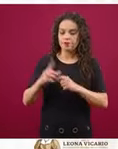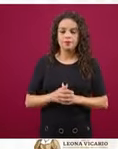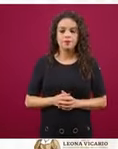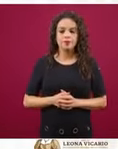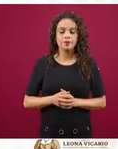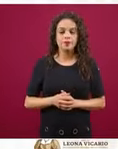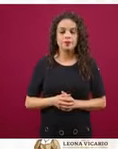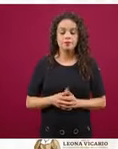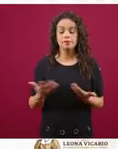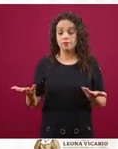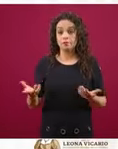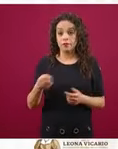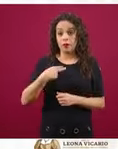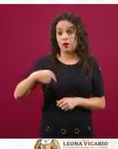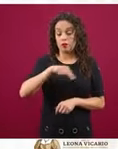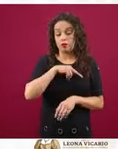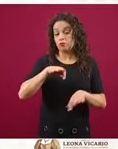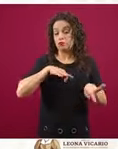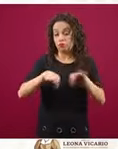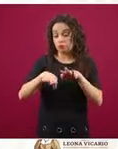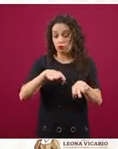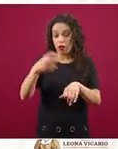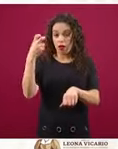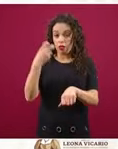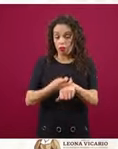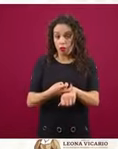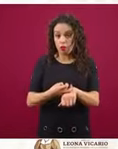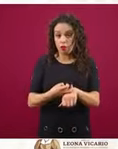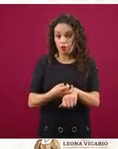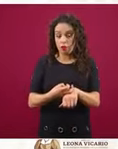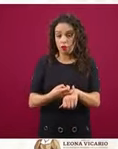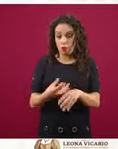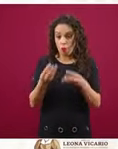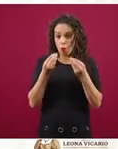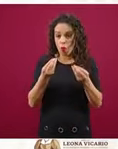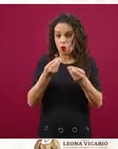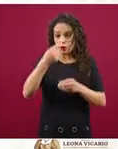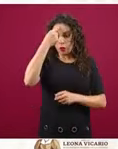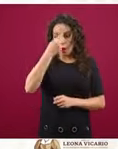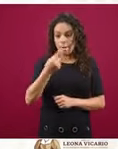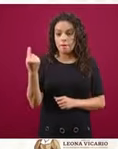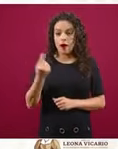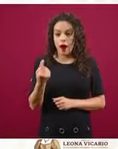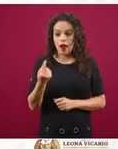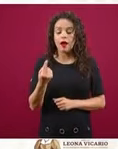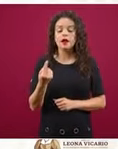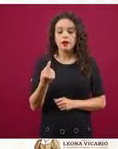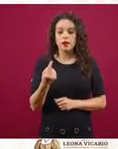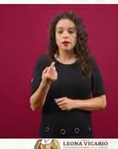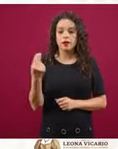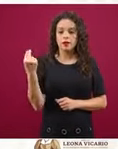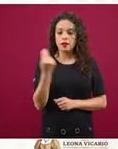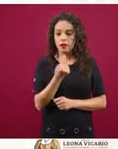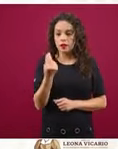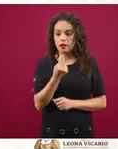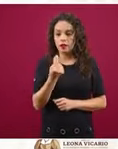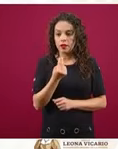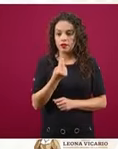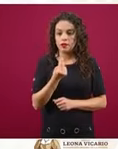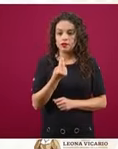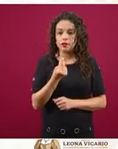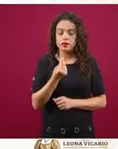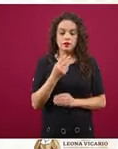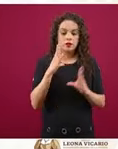Nosotros trabajamos mucho por habilidades, formar a la gente en habilidades para reconstruir la